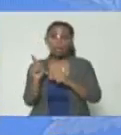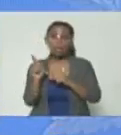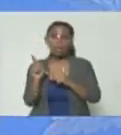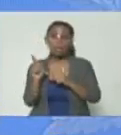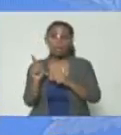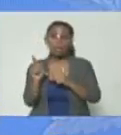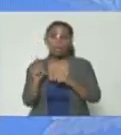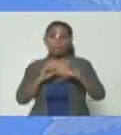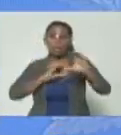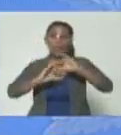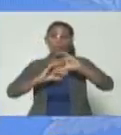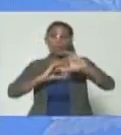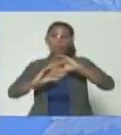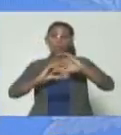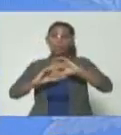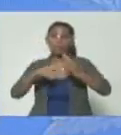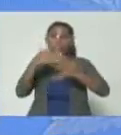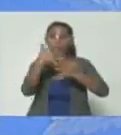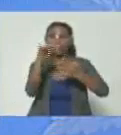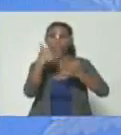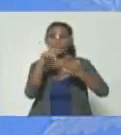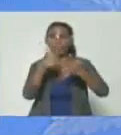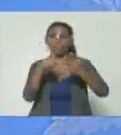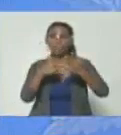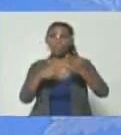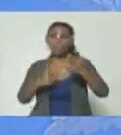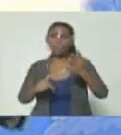conversaciones de Hasler Iglesia y Emilio Laterón